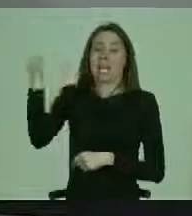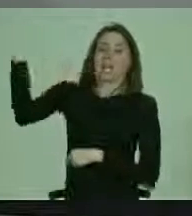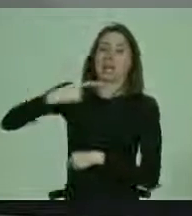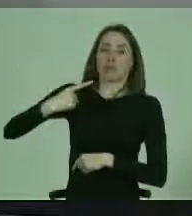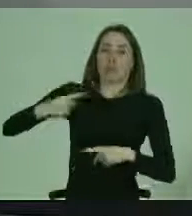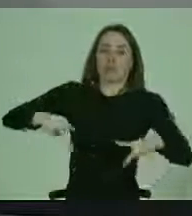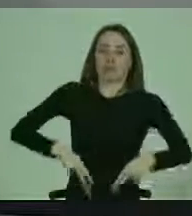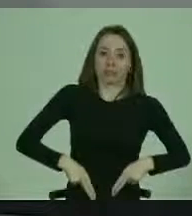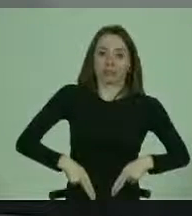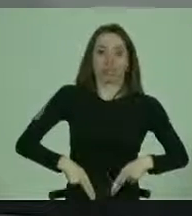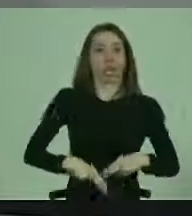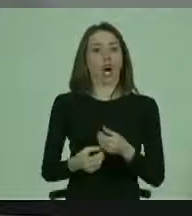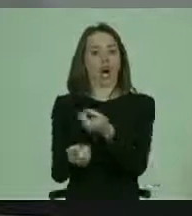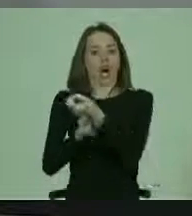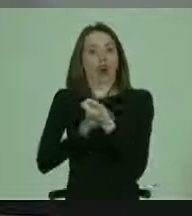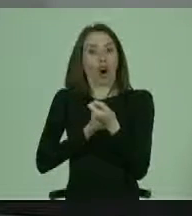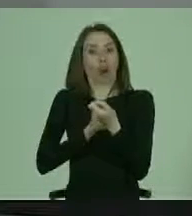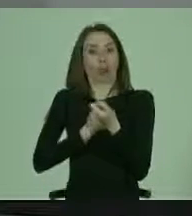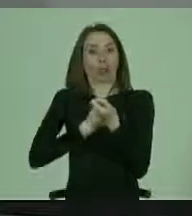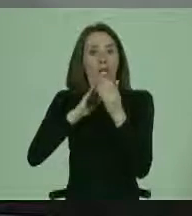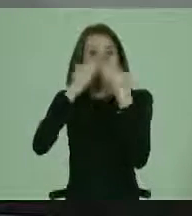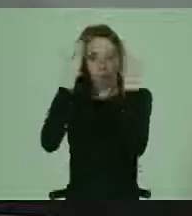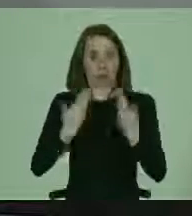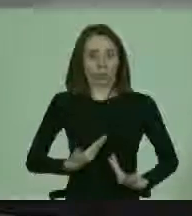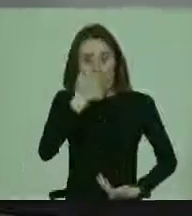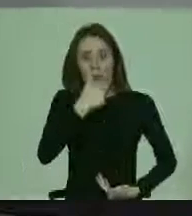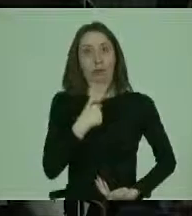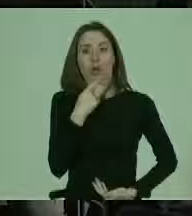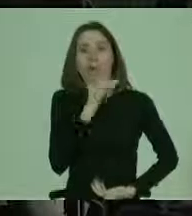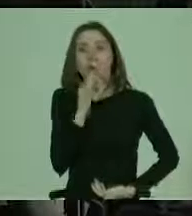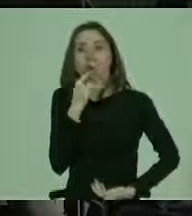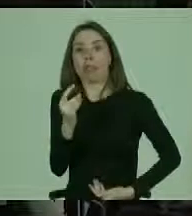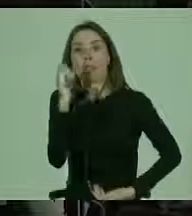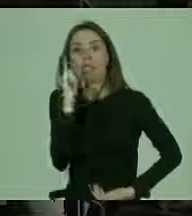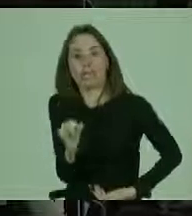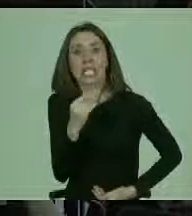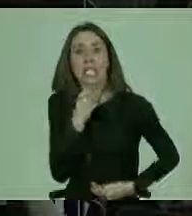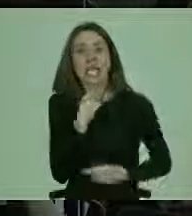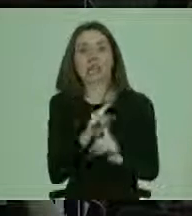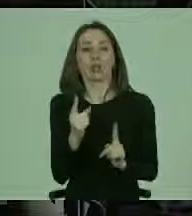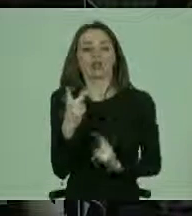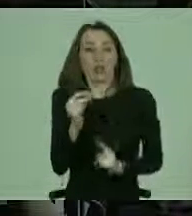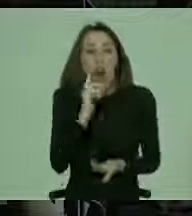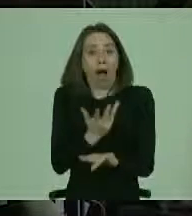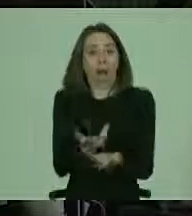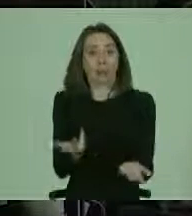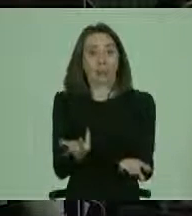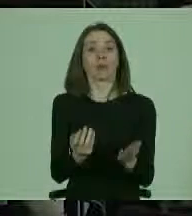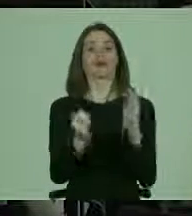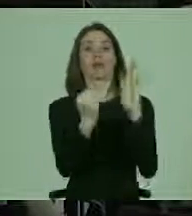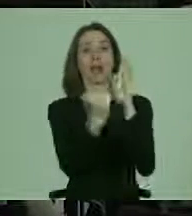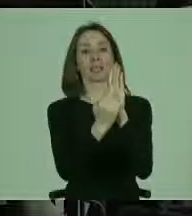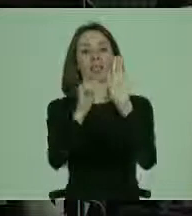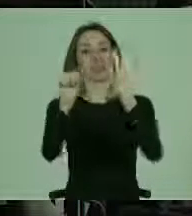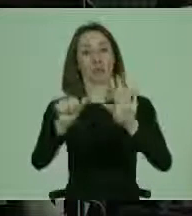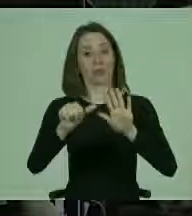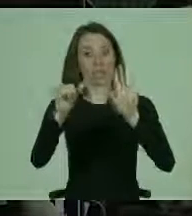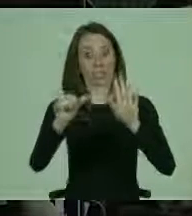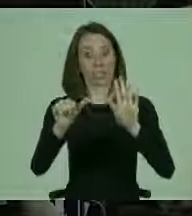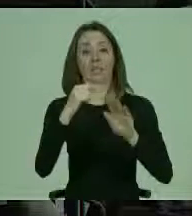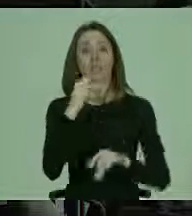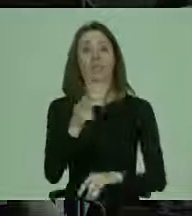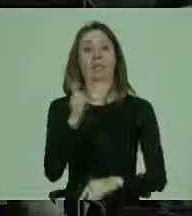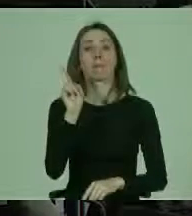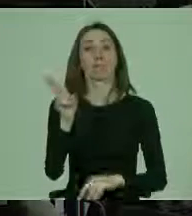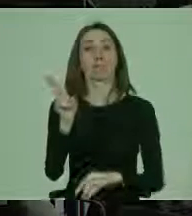la persona. No hay consentimiento. También el artículo 16 que nos habla de la prohibición